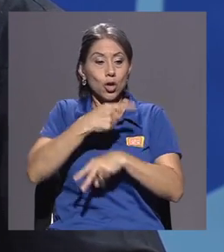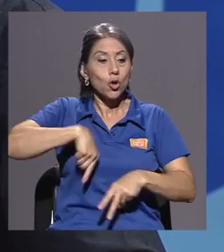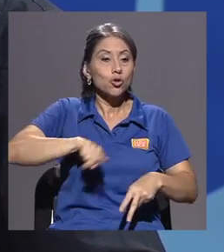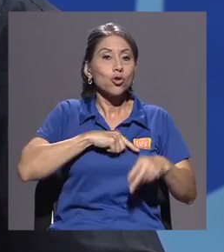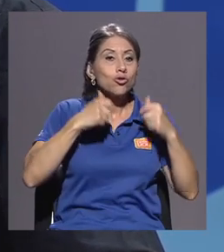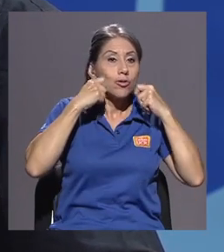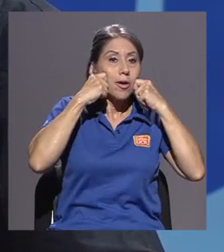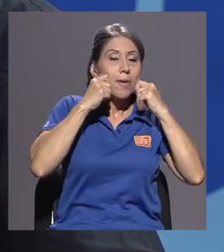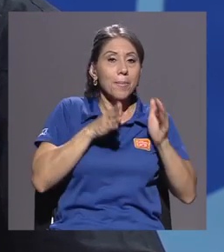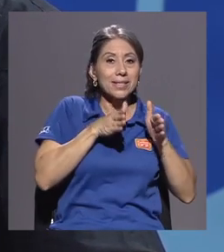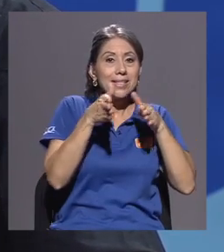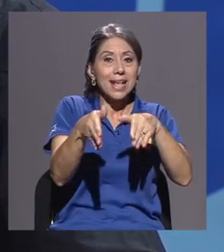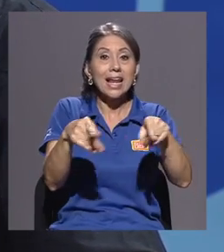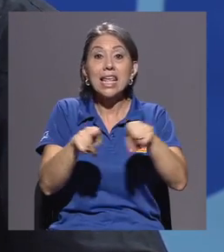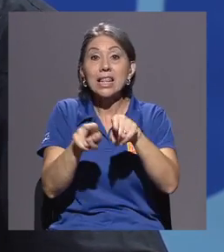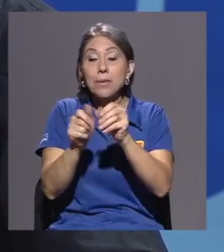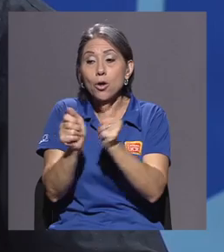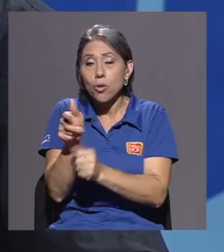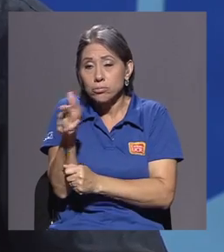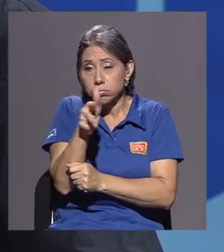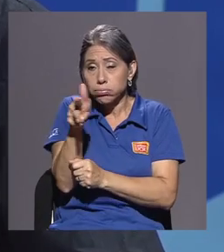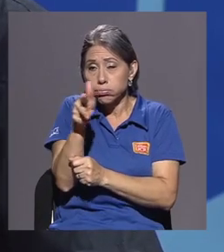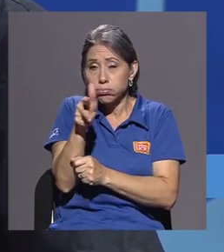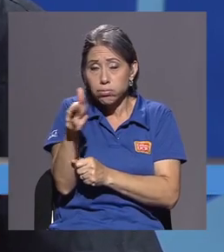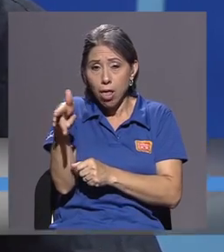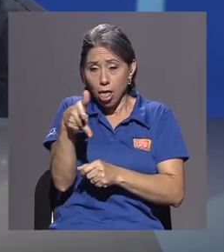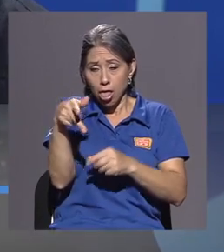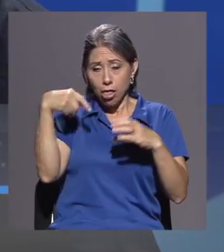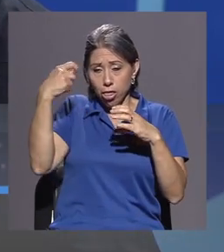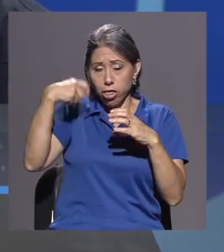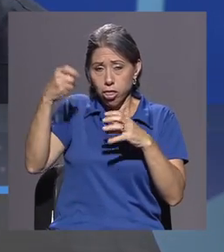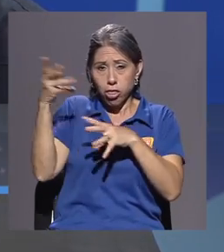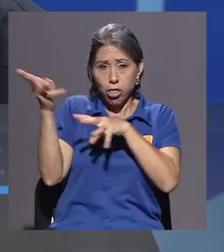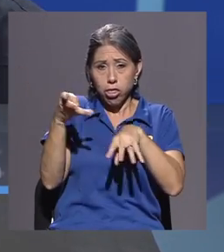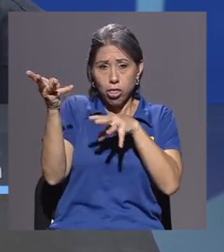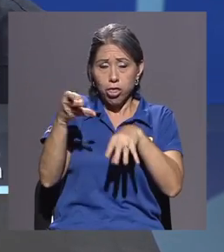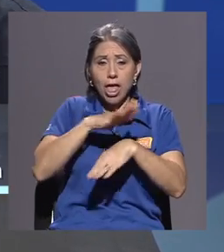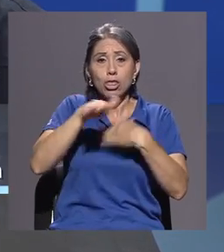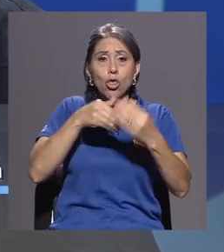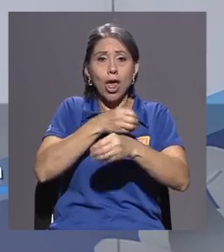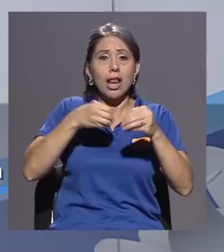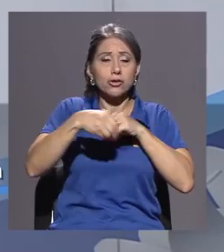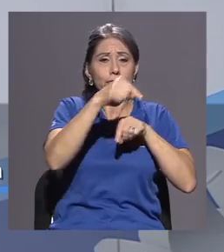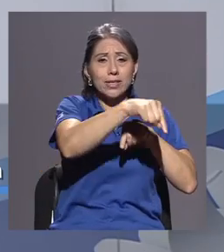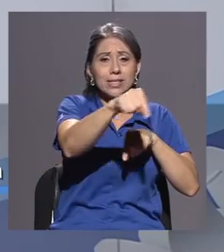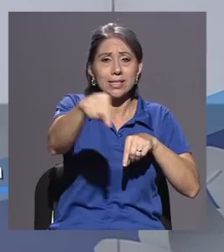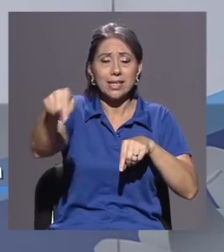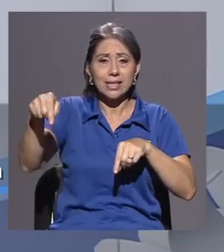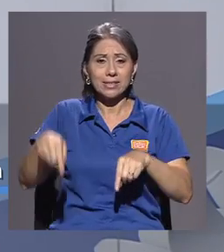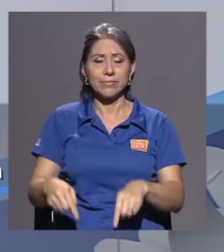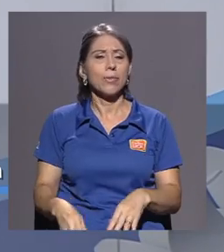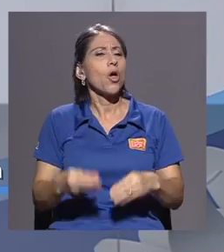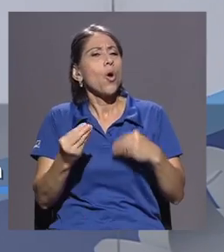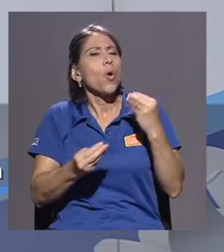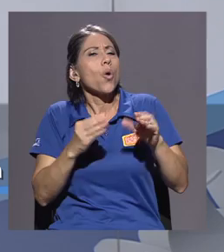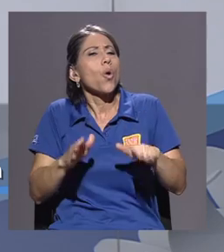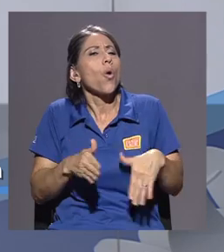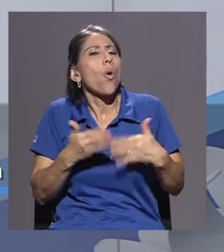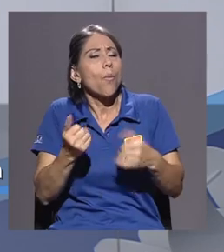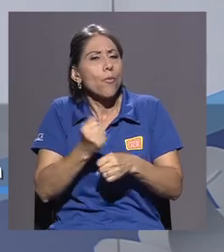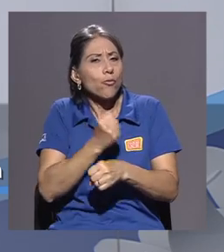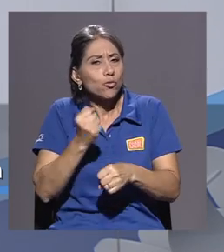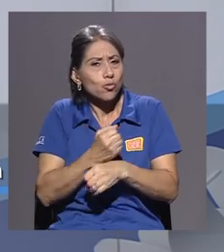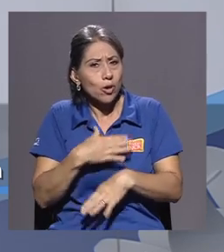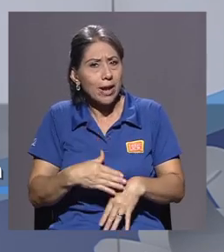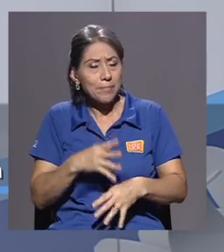y a través de streaming en todas las oficinas regionales que tiene Florida Bebidas en el país. ¿Cómo funcionan dentro de estas